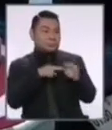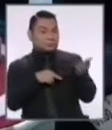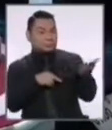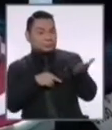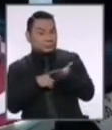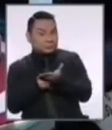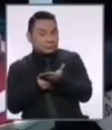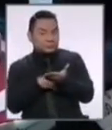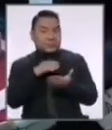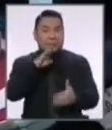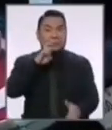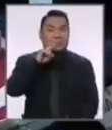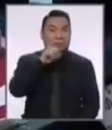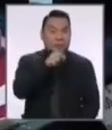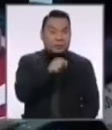Lea?